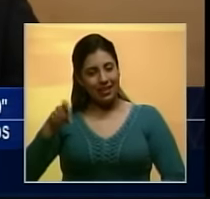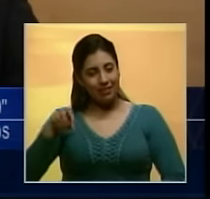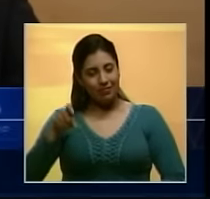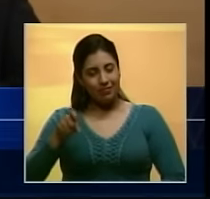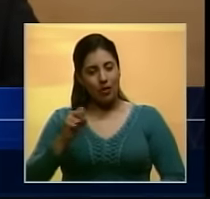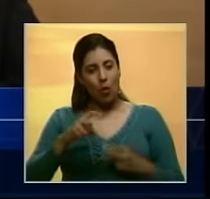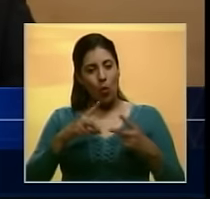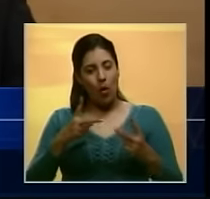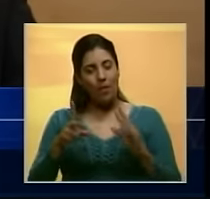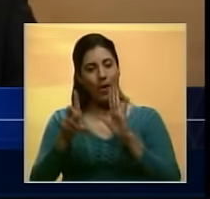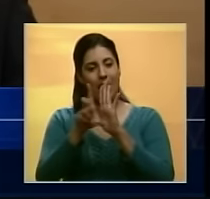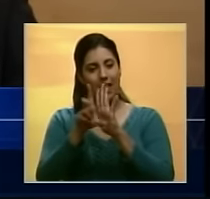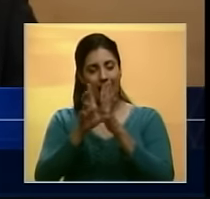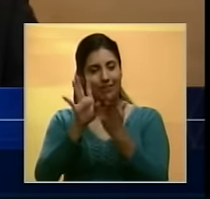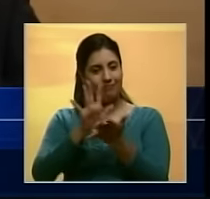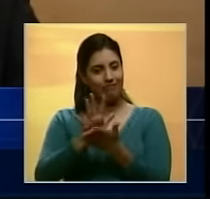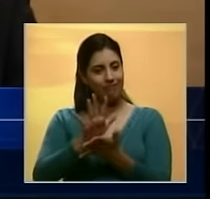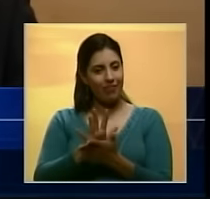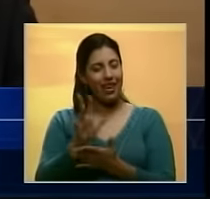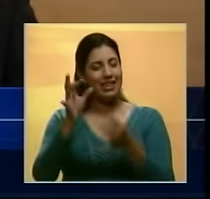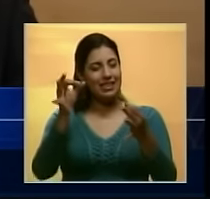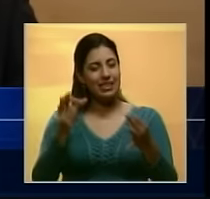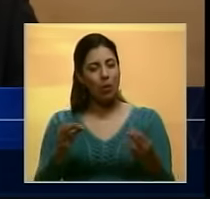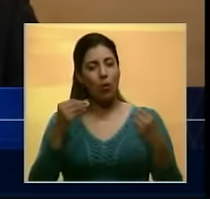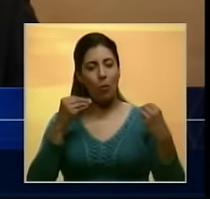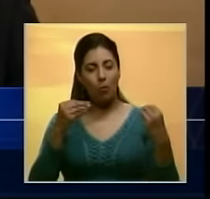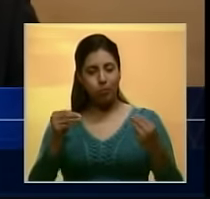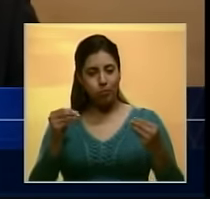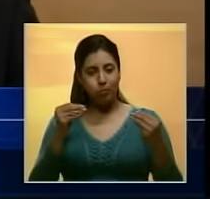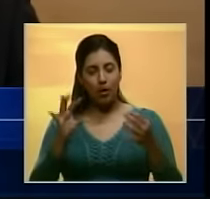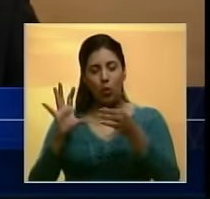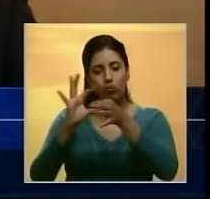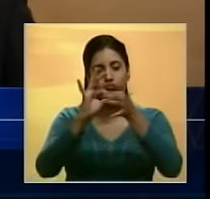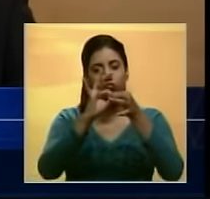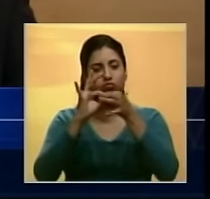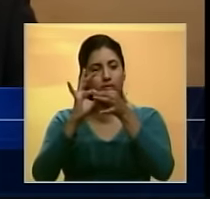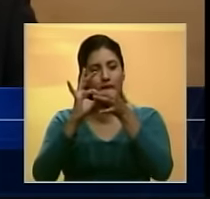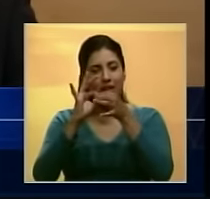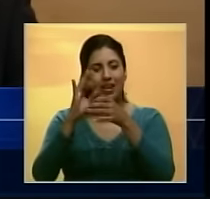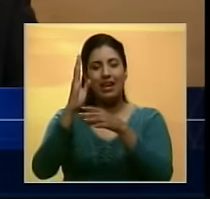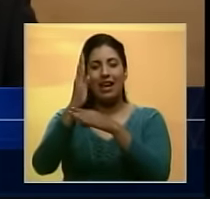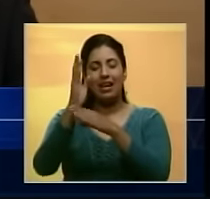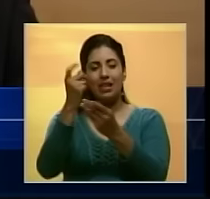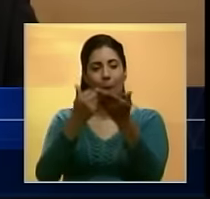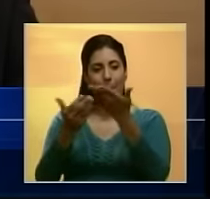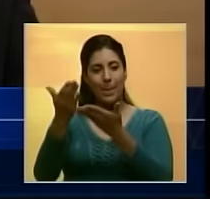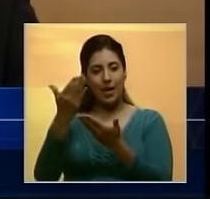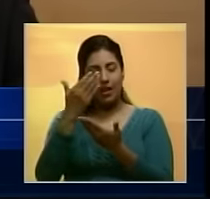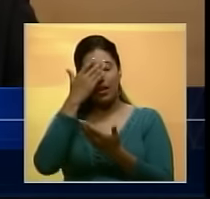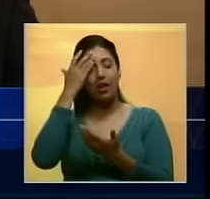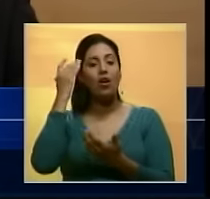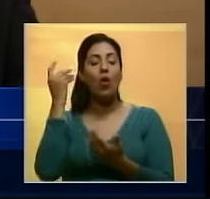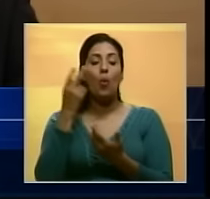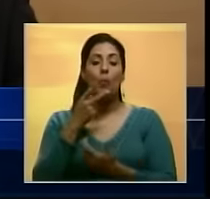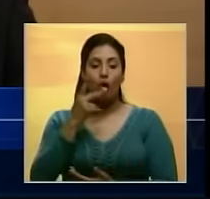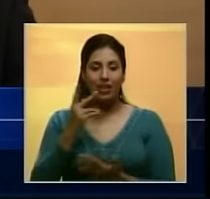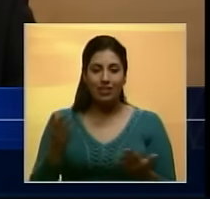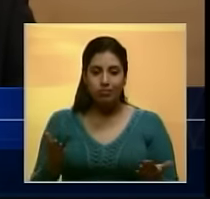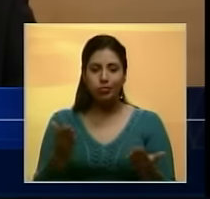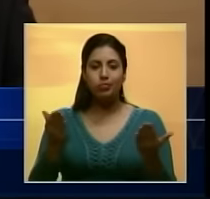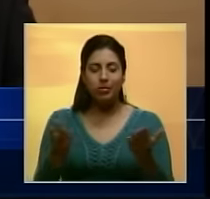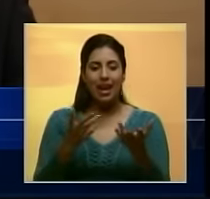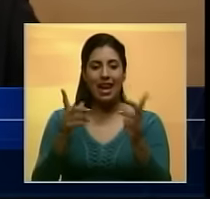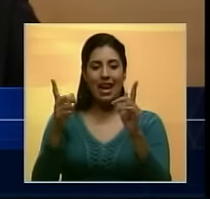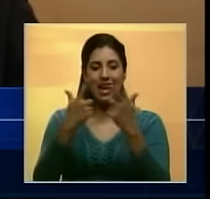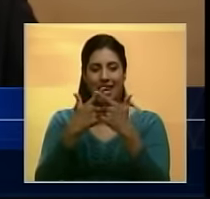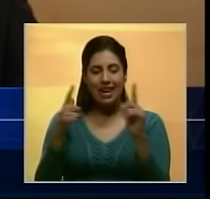un marco legal estable, seguridad pública, unificación y despenalización cambiaria, políticas que promuevan la libre